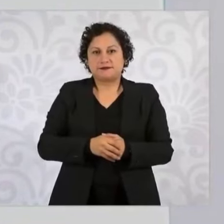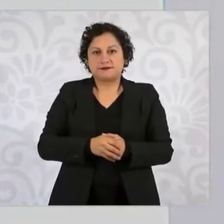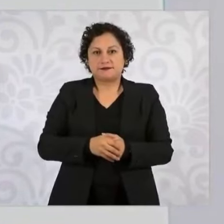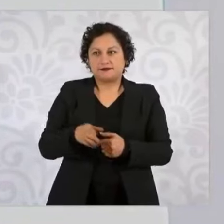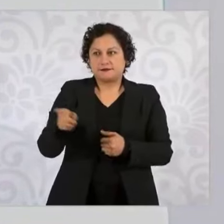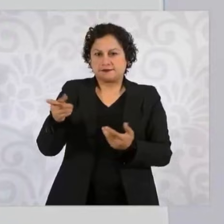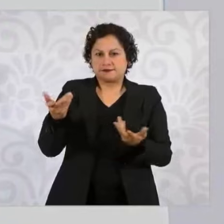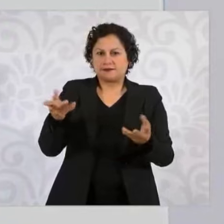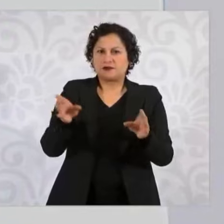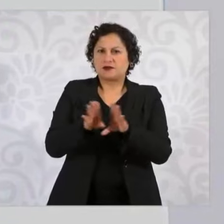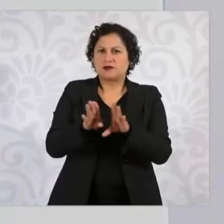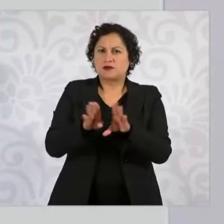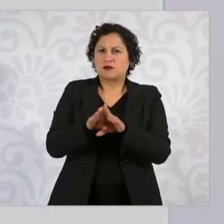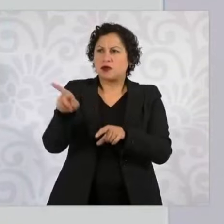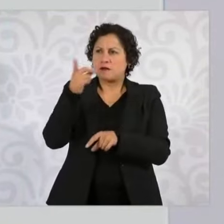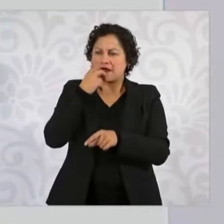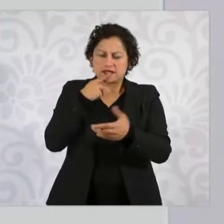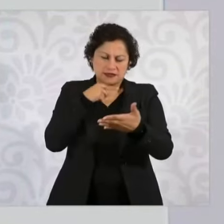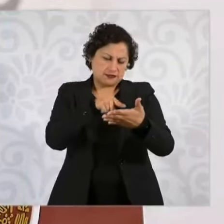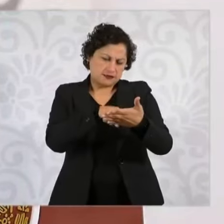¿Qué quiere decir eliminar?